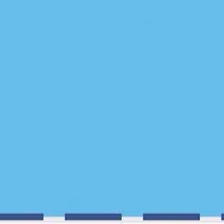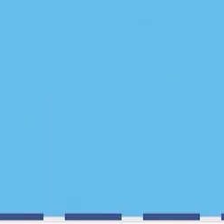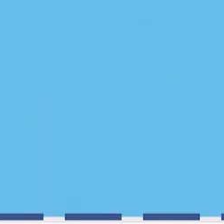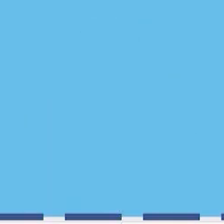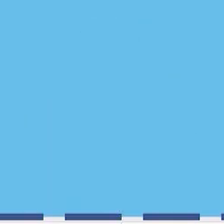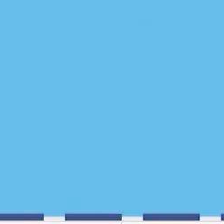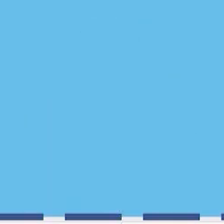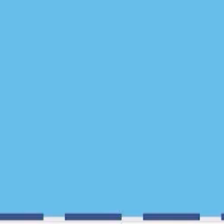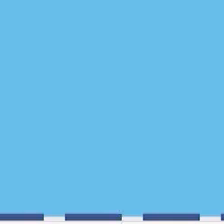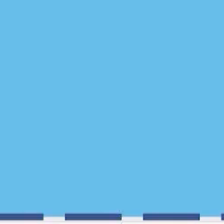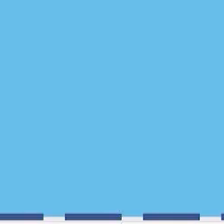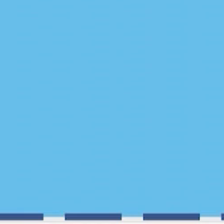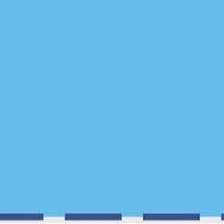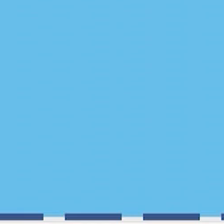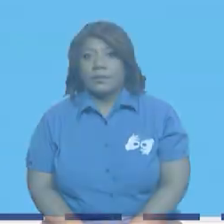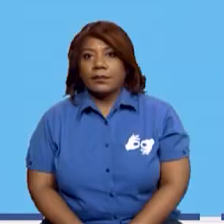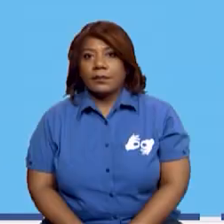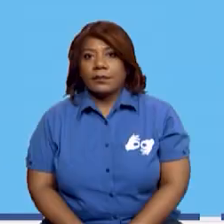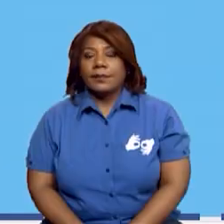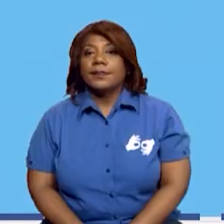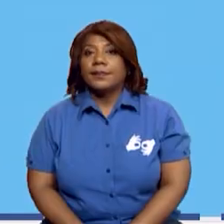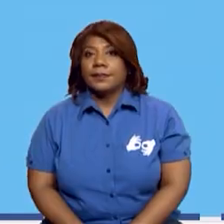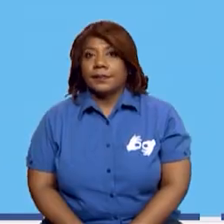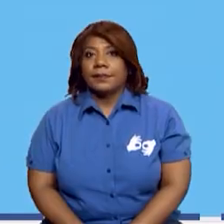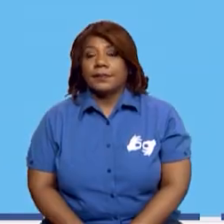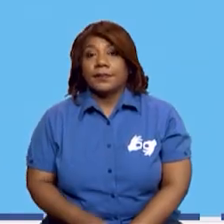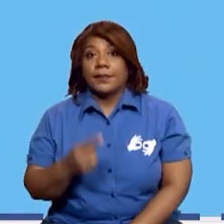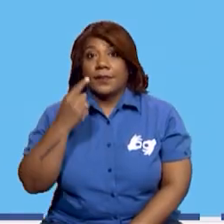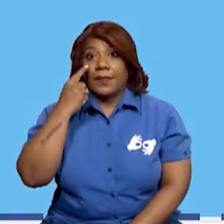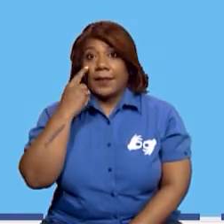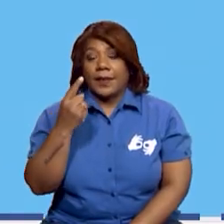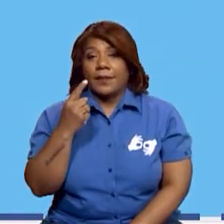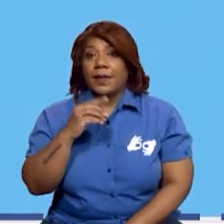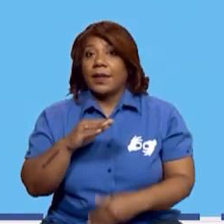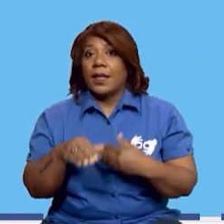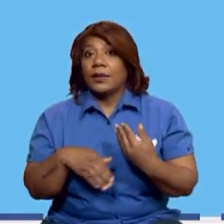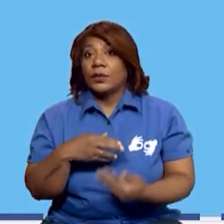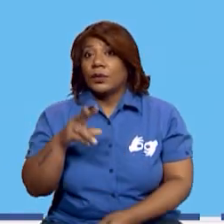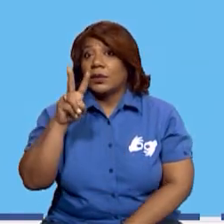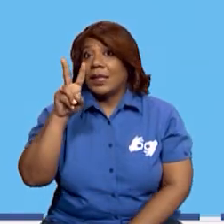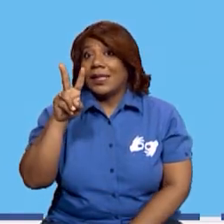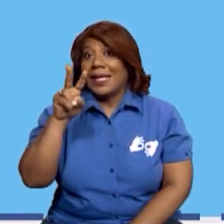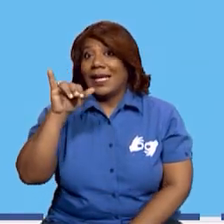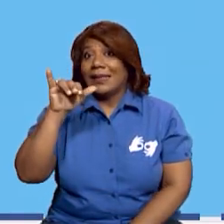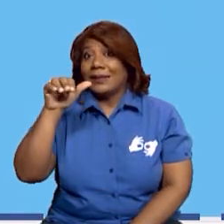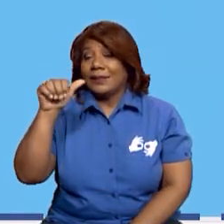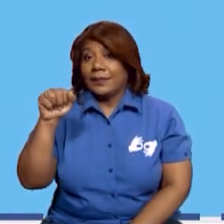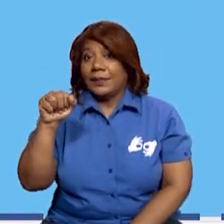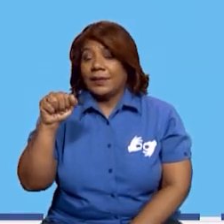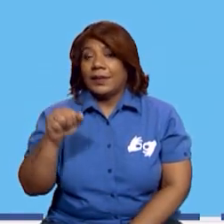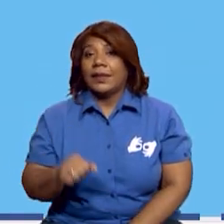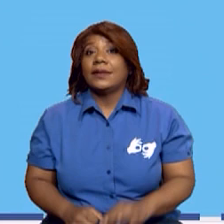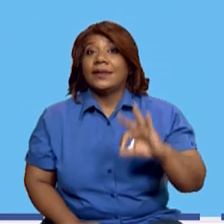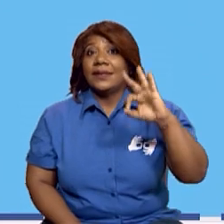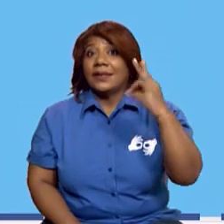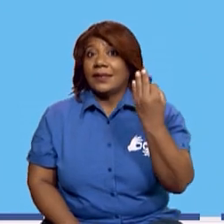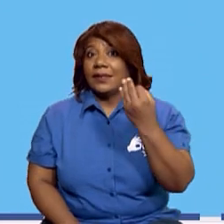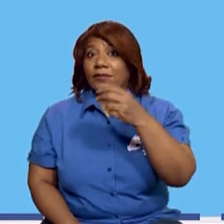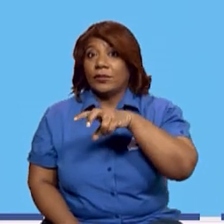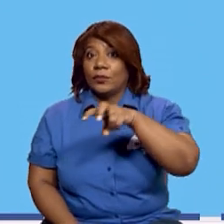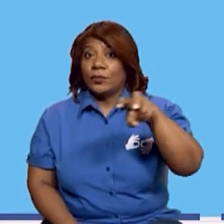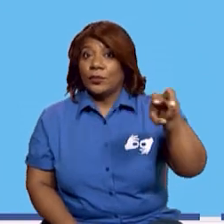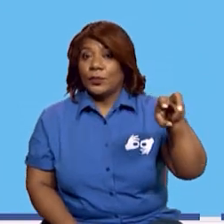este link, vamos a poder ver esas vías o esos medios también de transporte, ya sean